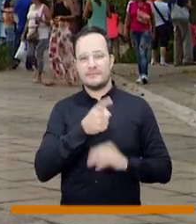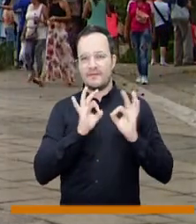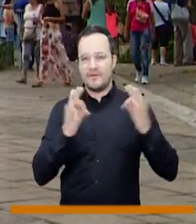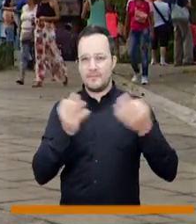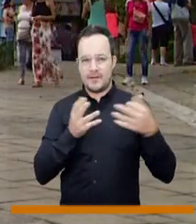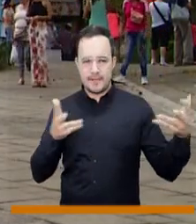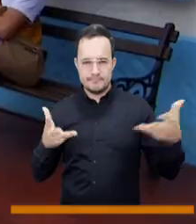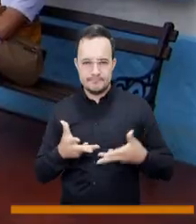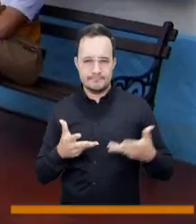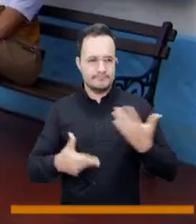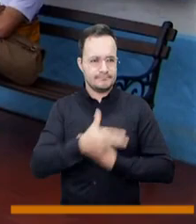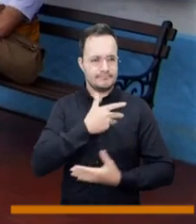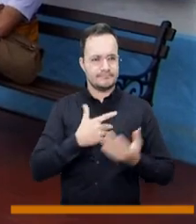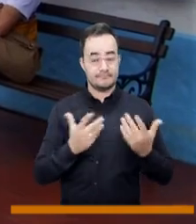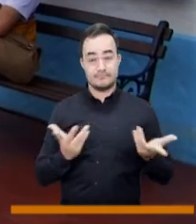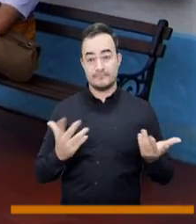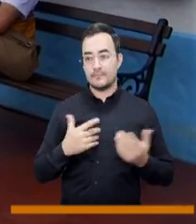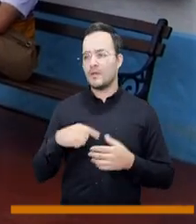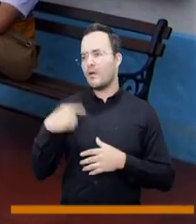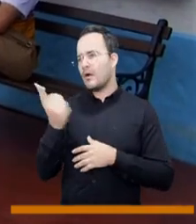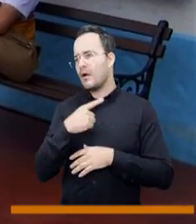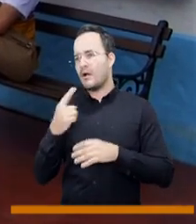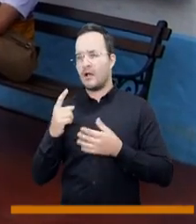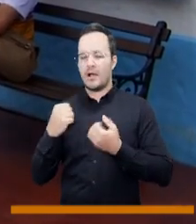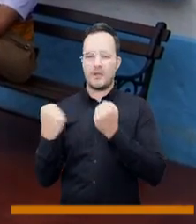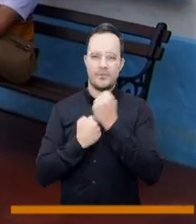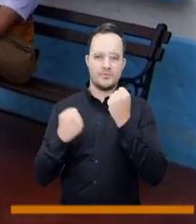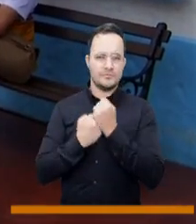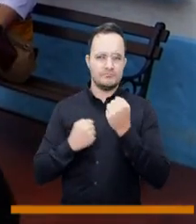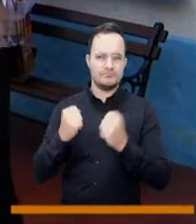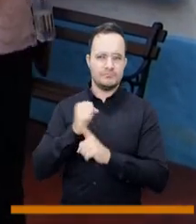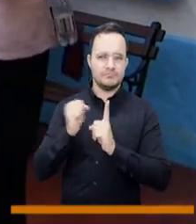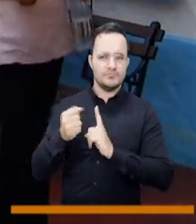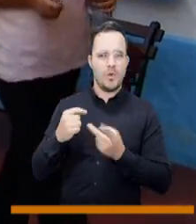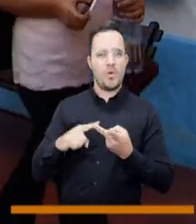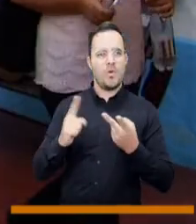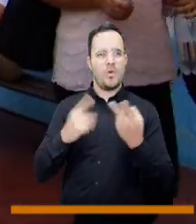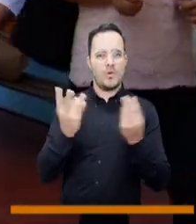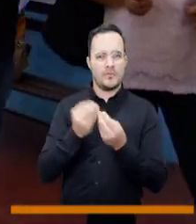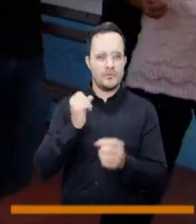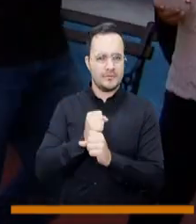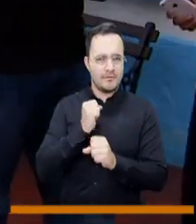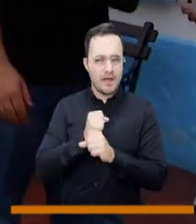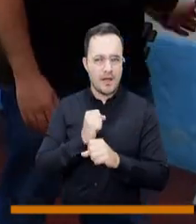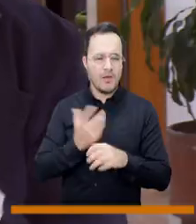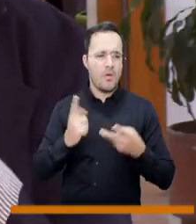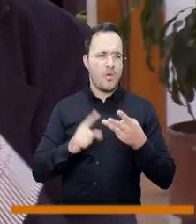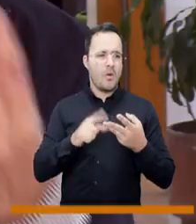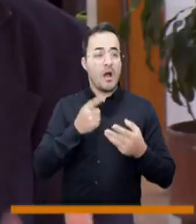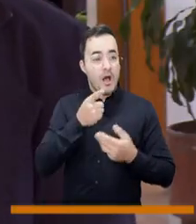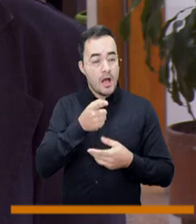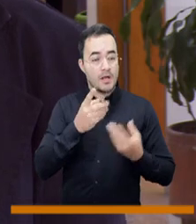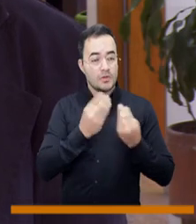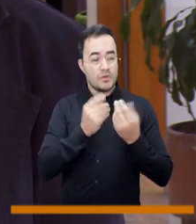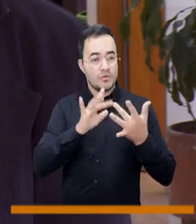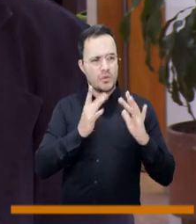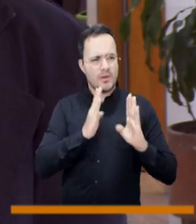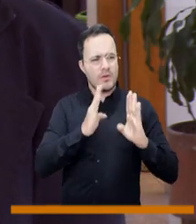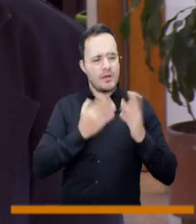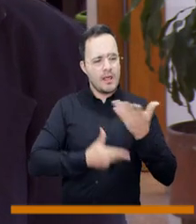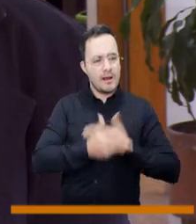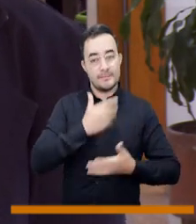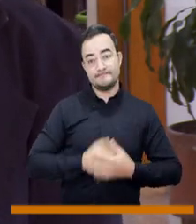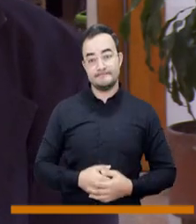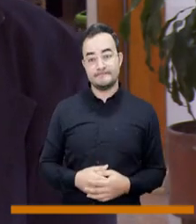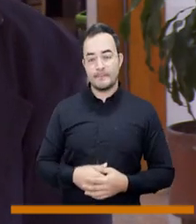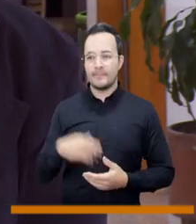el acompañamiento de la pareja, de todo el grupo familiar y de otras redes de apoyos sociales, laborales y